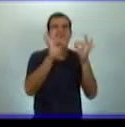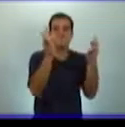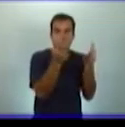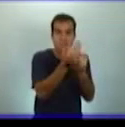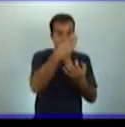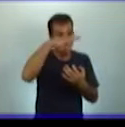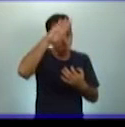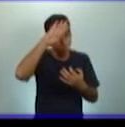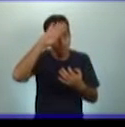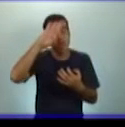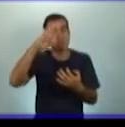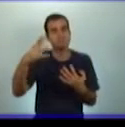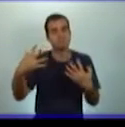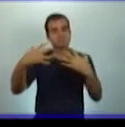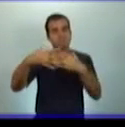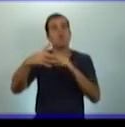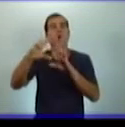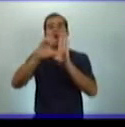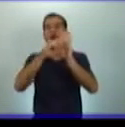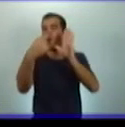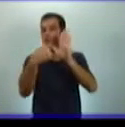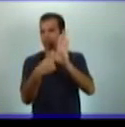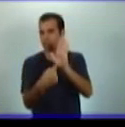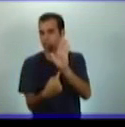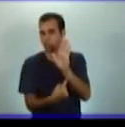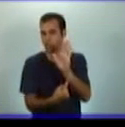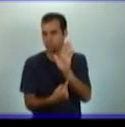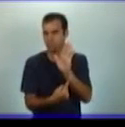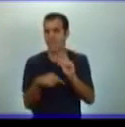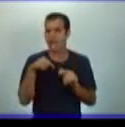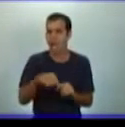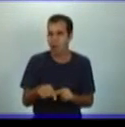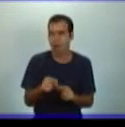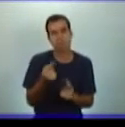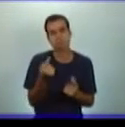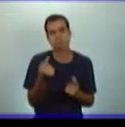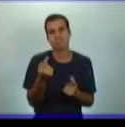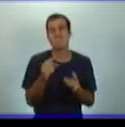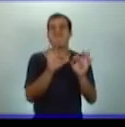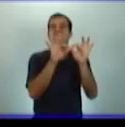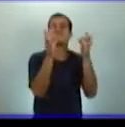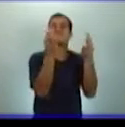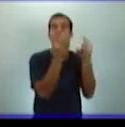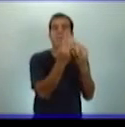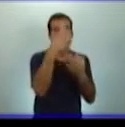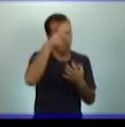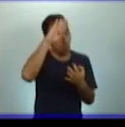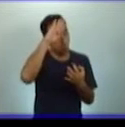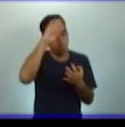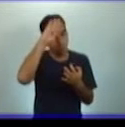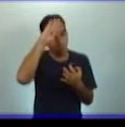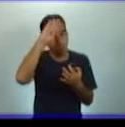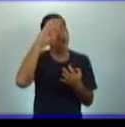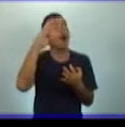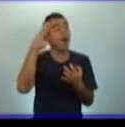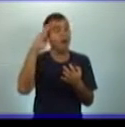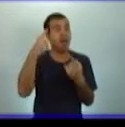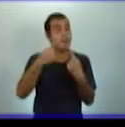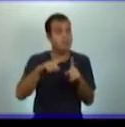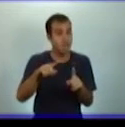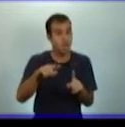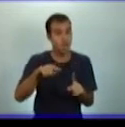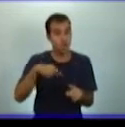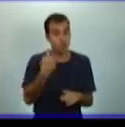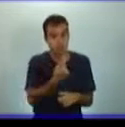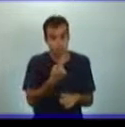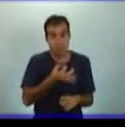Entonces nos vamos a dar cuenta que lo decimos en singular ahora, la familia cubana. Pero cuando estemos abordando